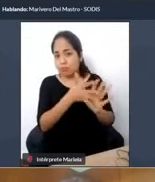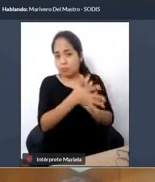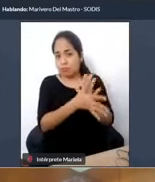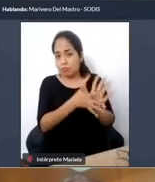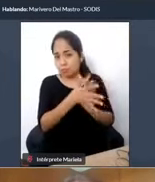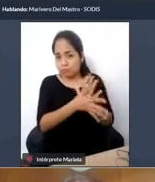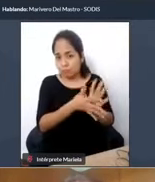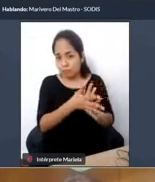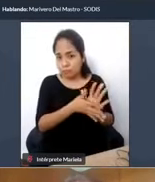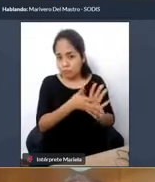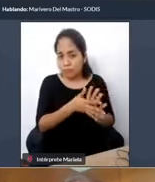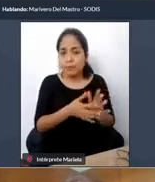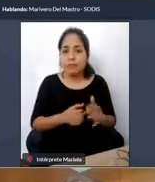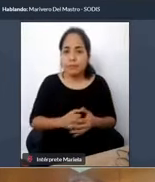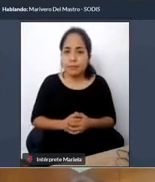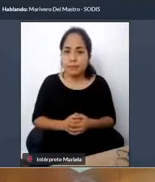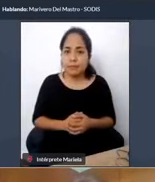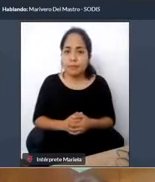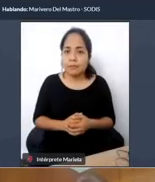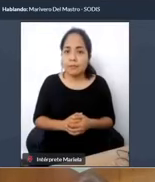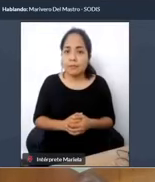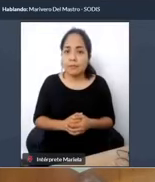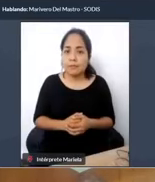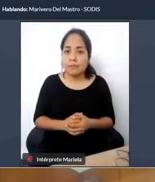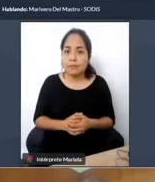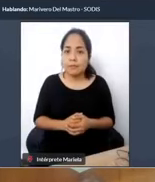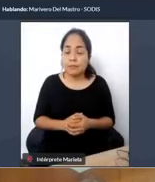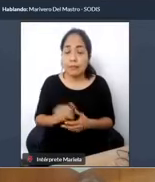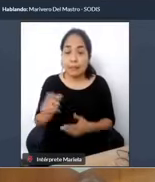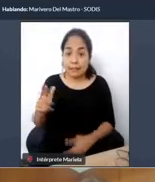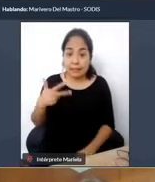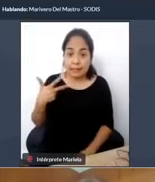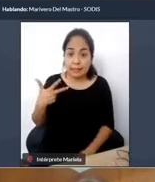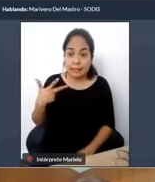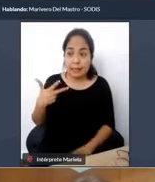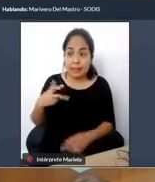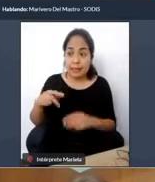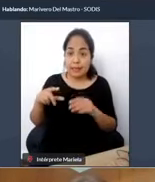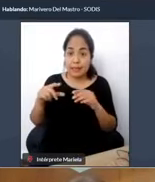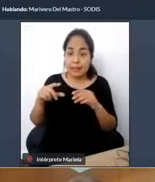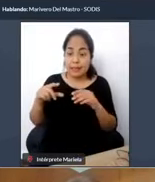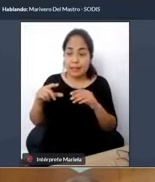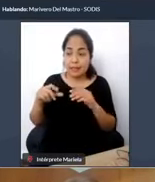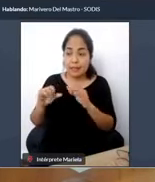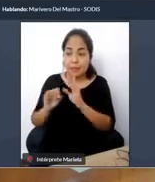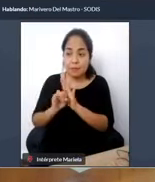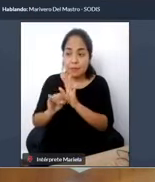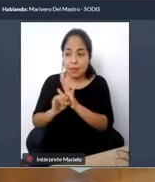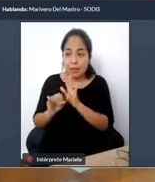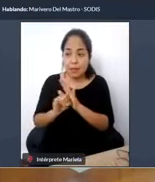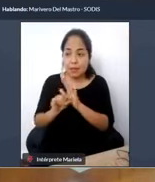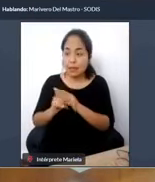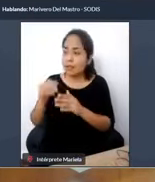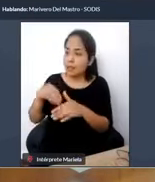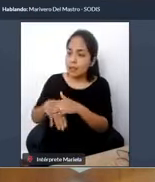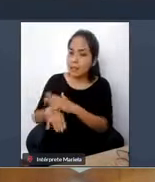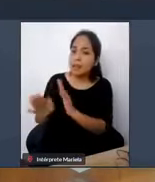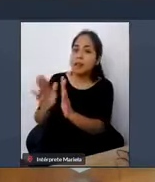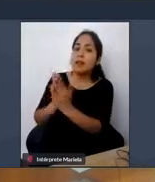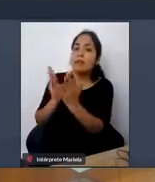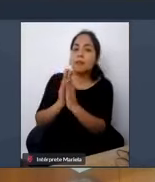puede acceder a esa información. Luego, la tercera imagen es una persona que va a una biblioteca y todos los libros